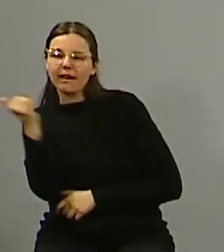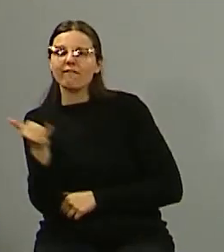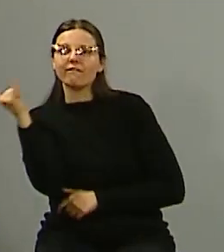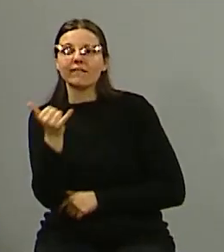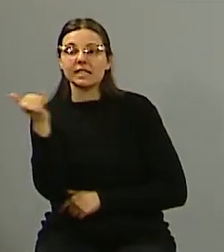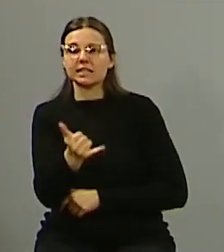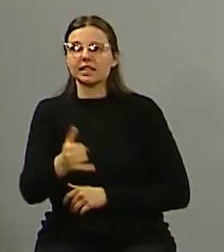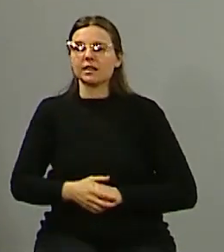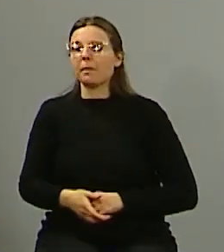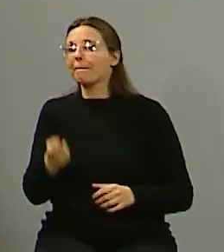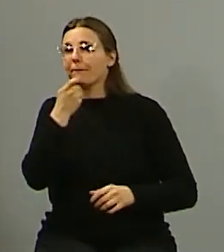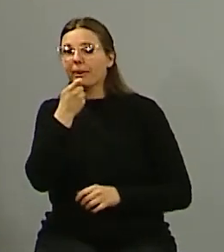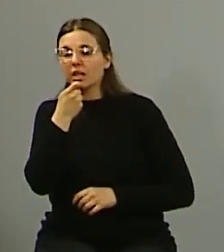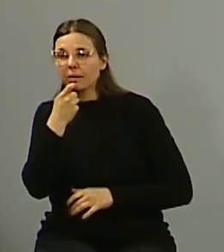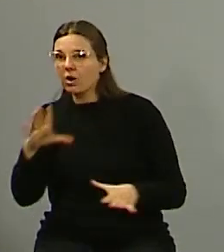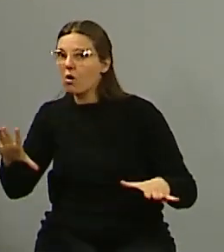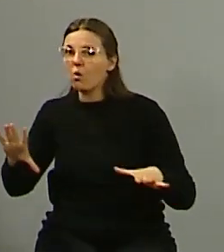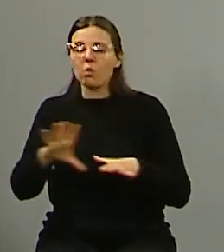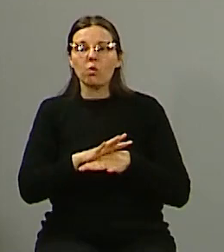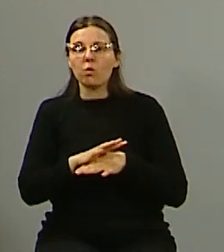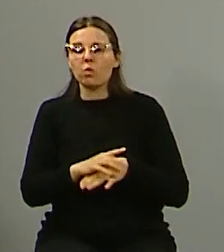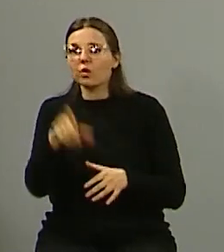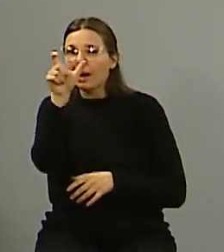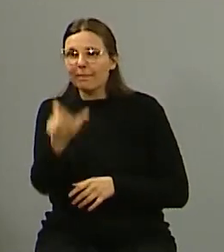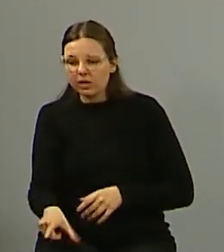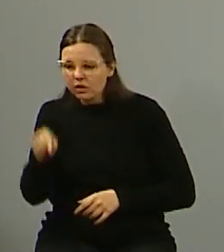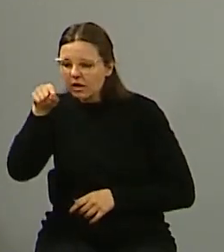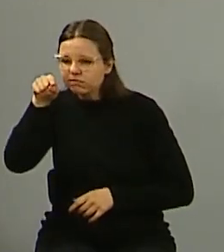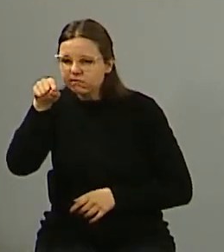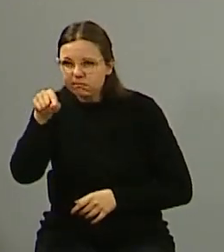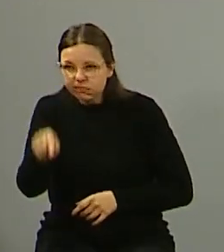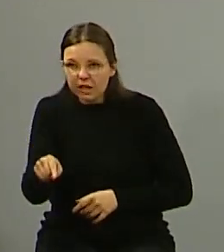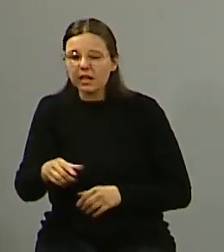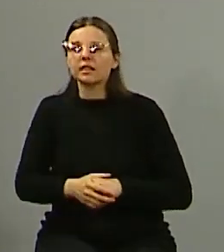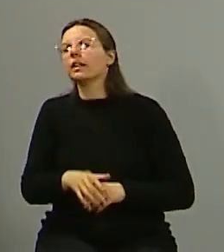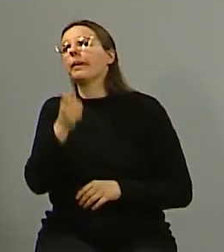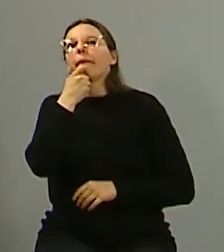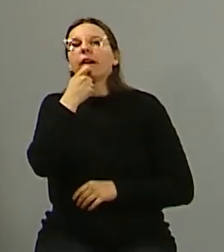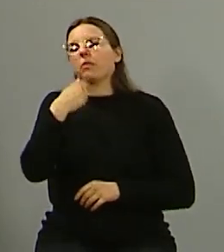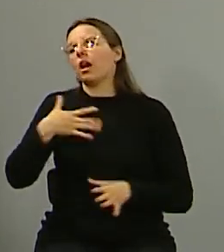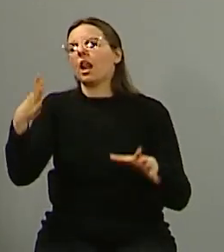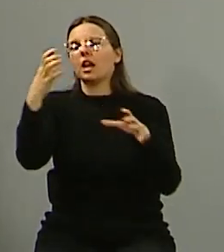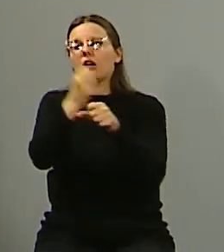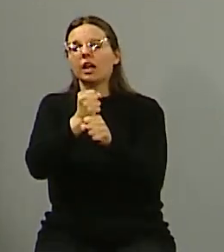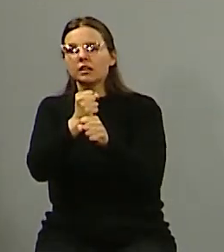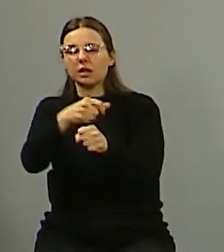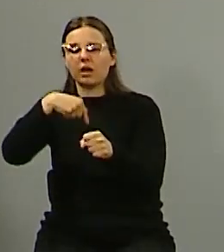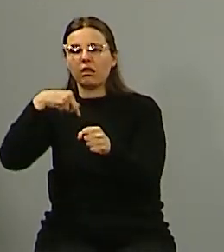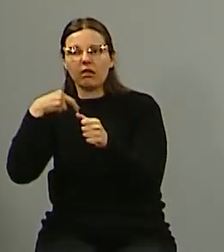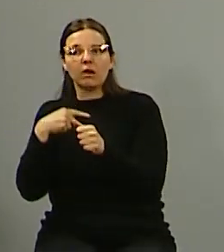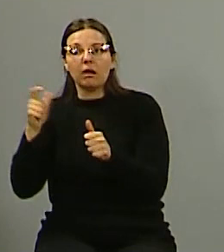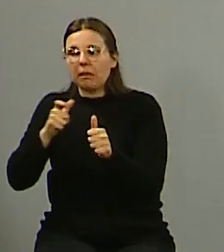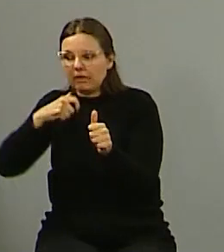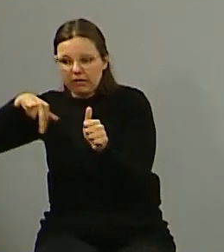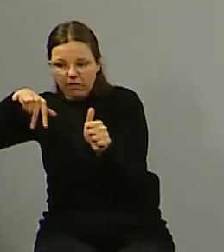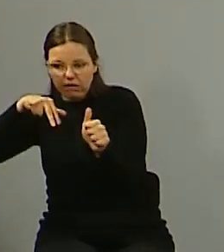Entonces dicen, tal persona está teniendo un inconveniente y ahí te llaman si te está persiguiendo una persona en el colectivo, si alguien te quiere manotear la cartera o te roba un celular,